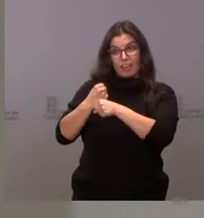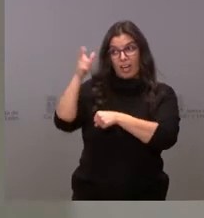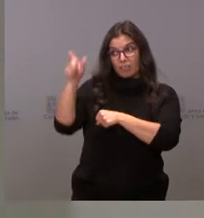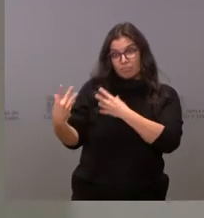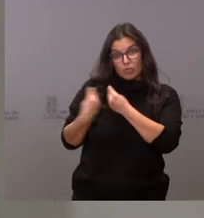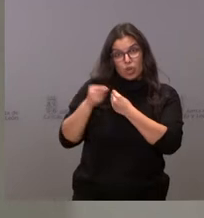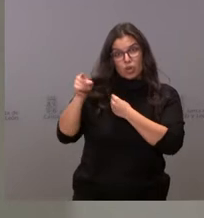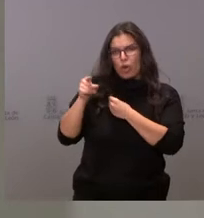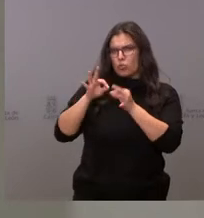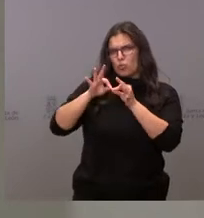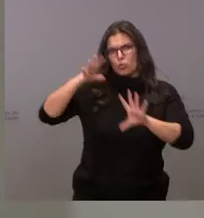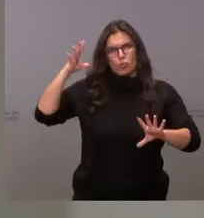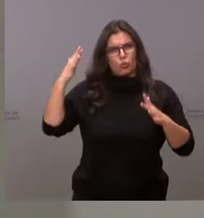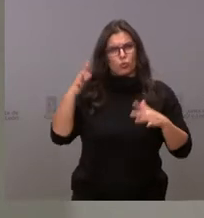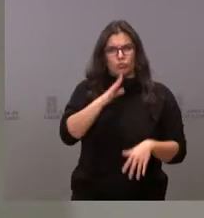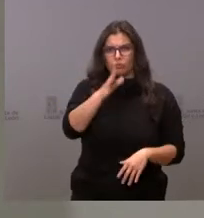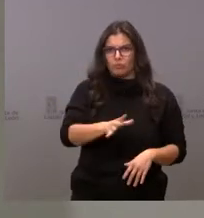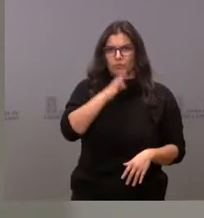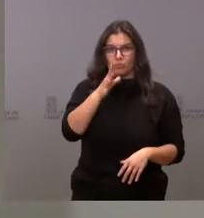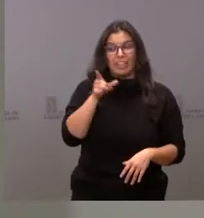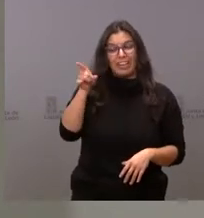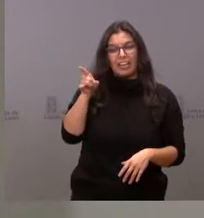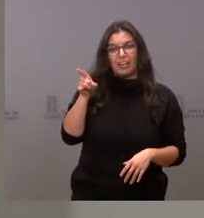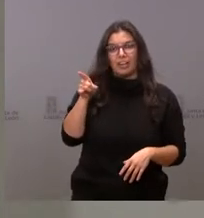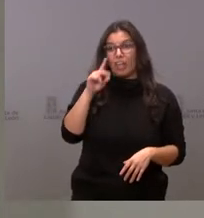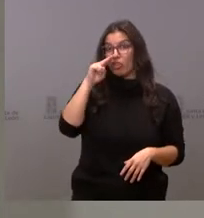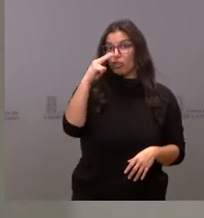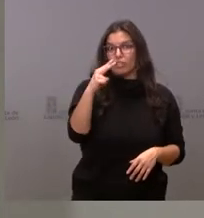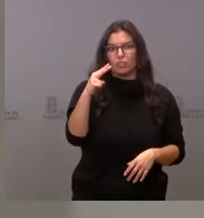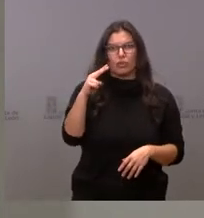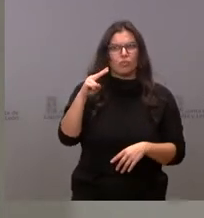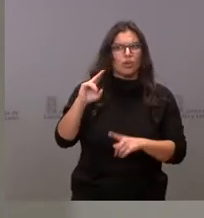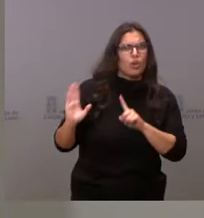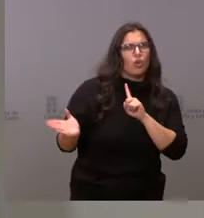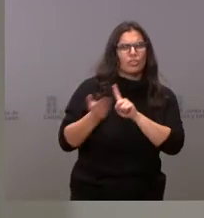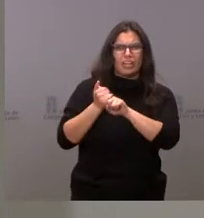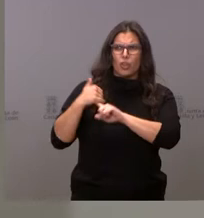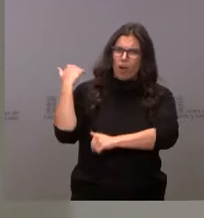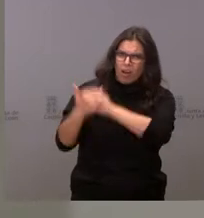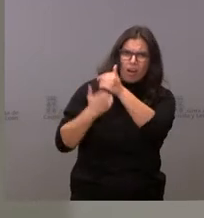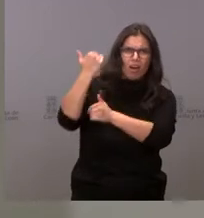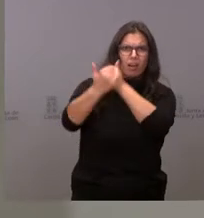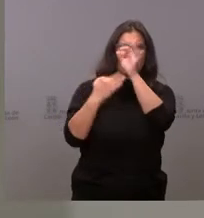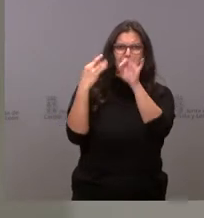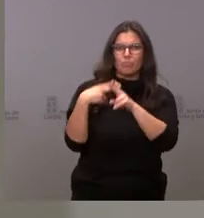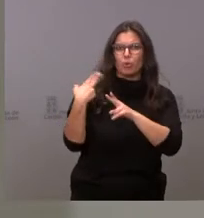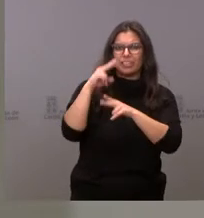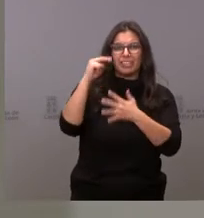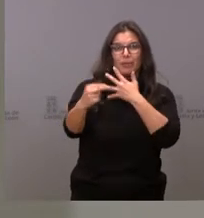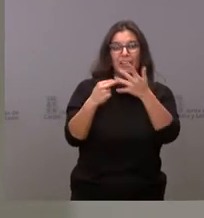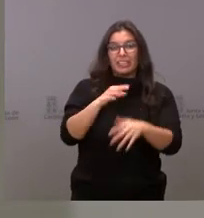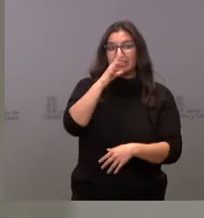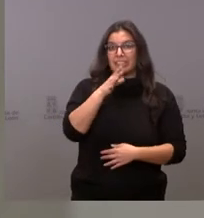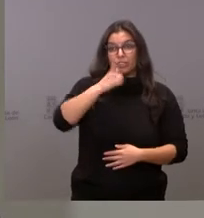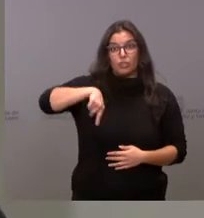persona como Joaquín, que ha conseguido en dos años unos avances en nuestra política de transparencia, que nosotros